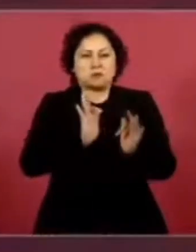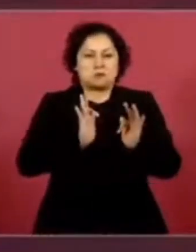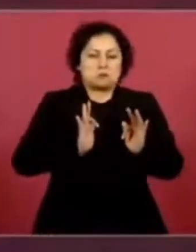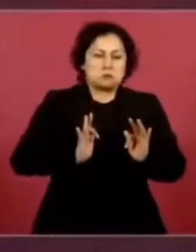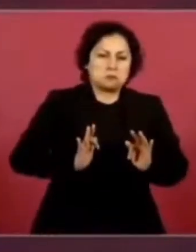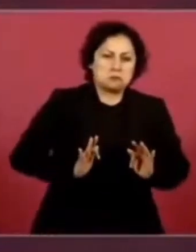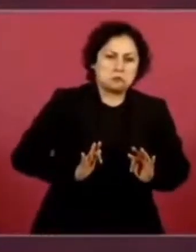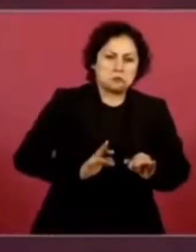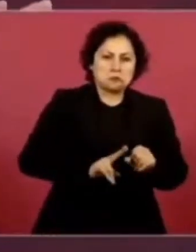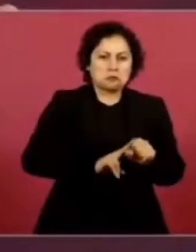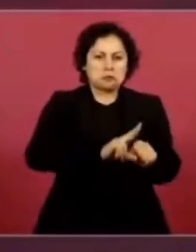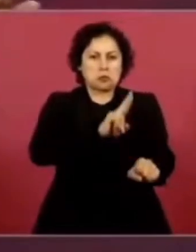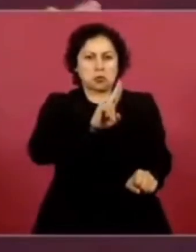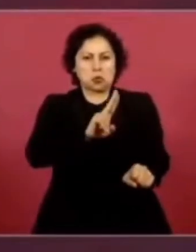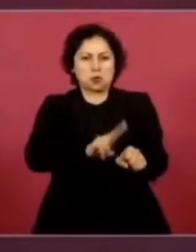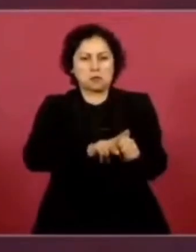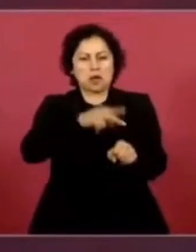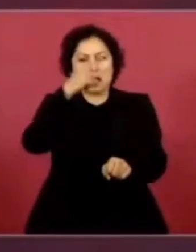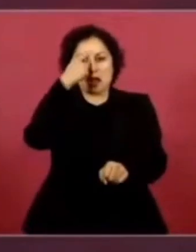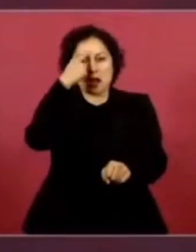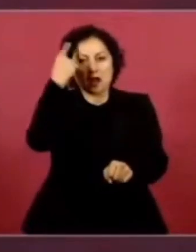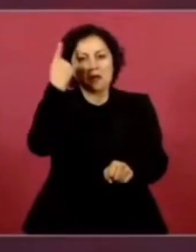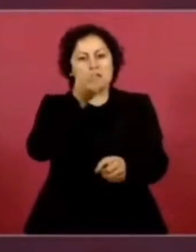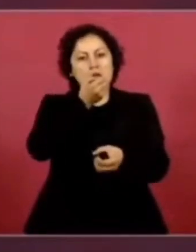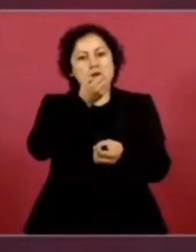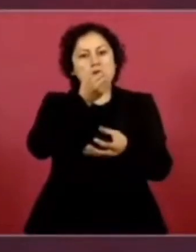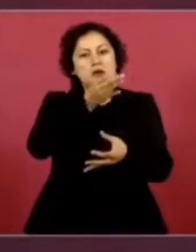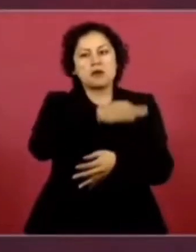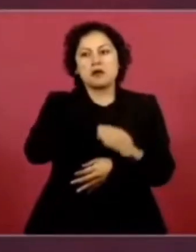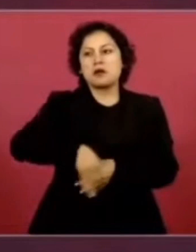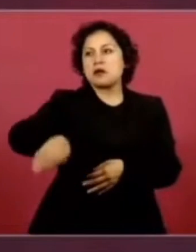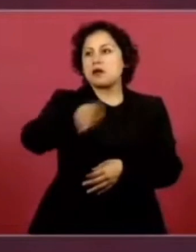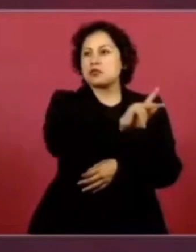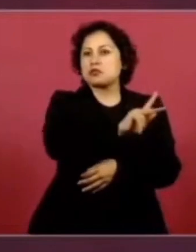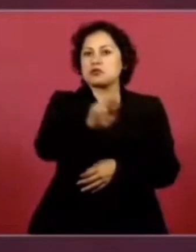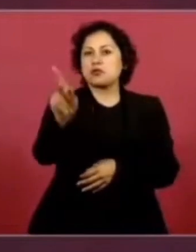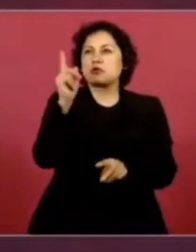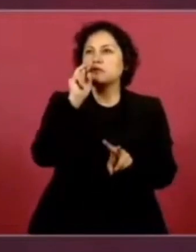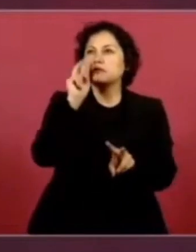para quedar bien con todos cuando en realidad